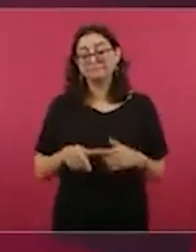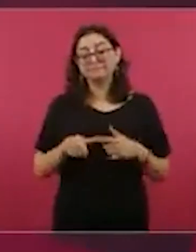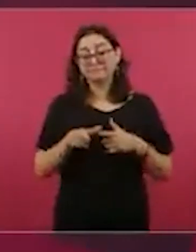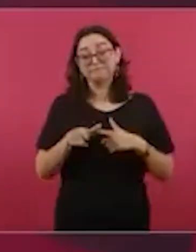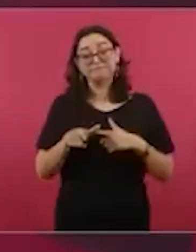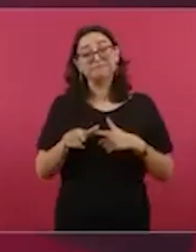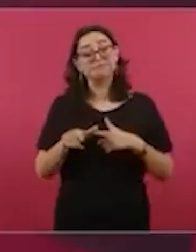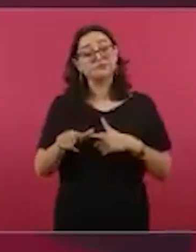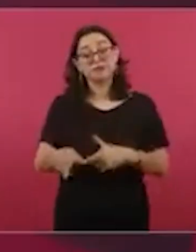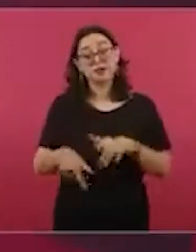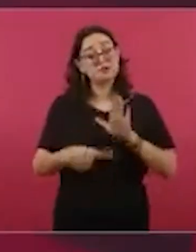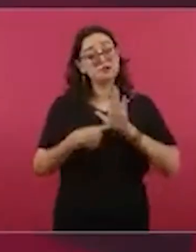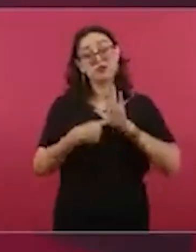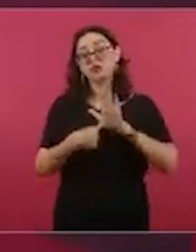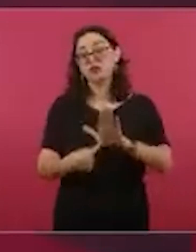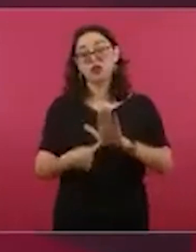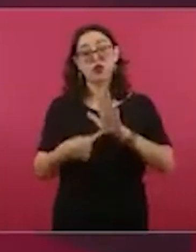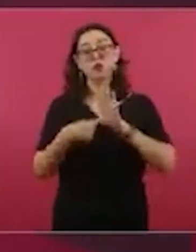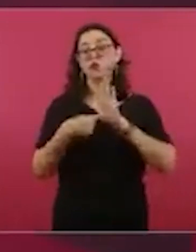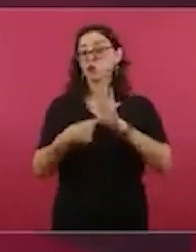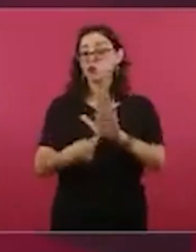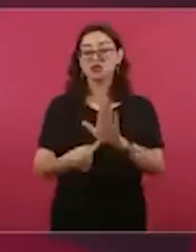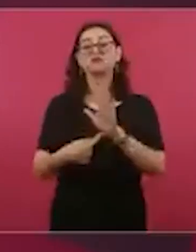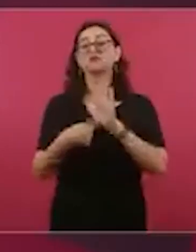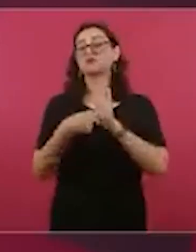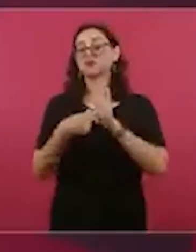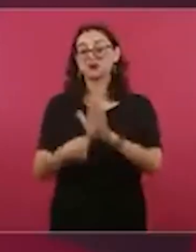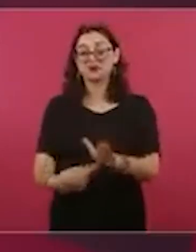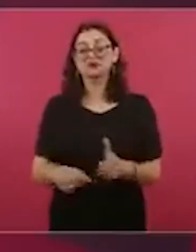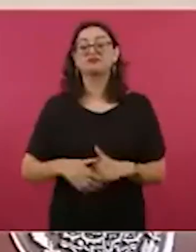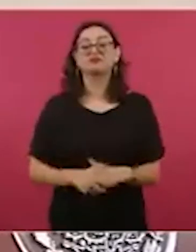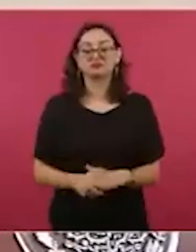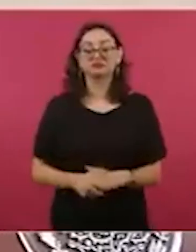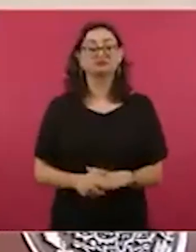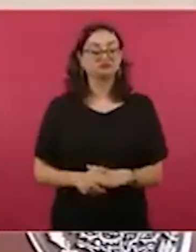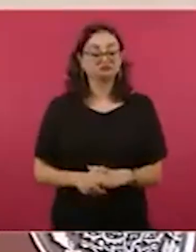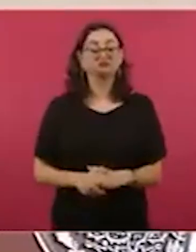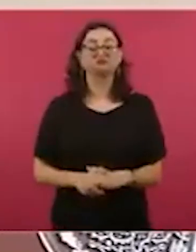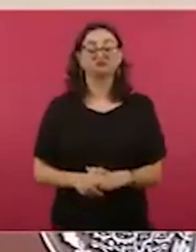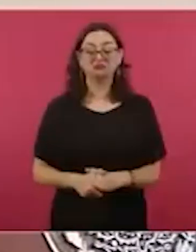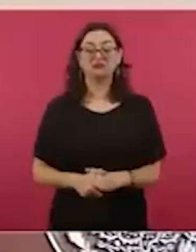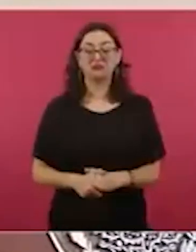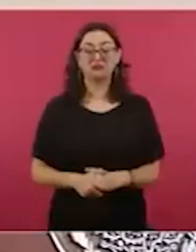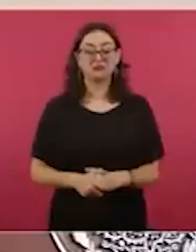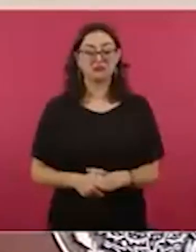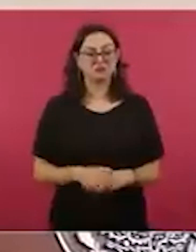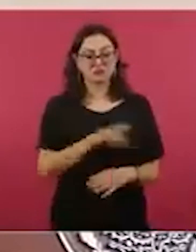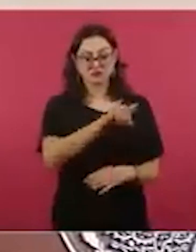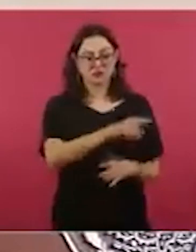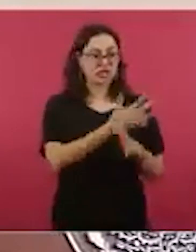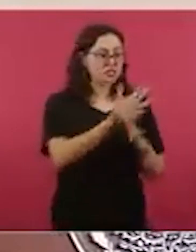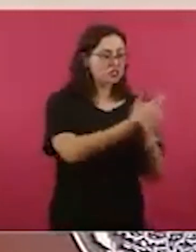Obrador, calificó al INE como la Santa Inquisición por ordenarle bajar los videos y versiones estenográficas de las